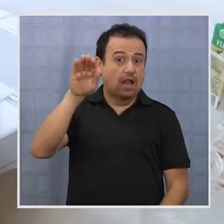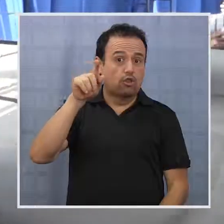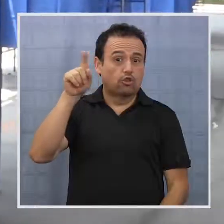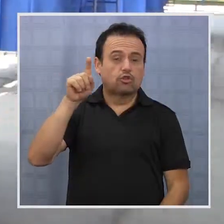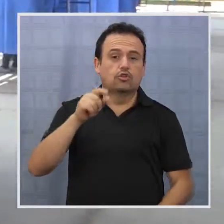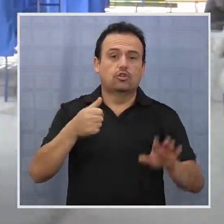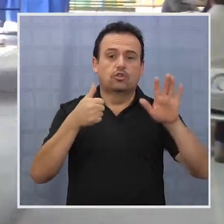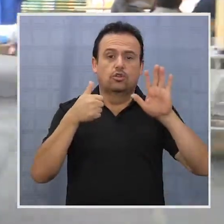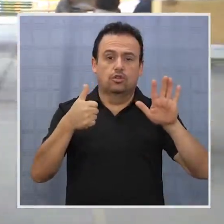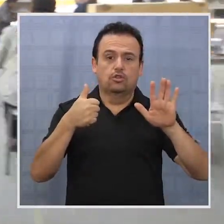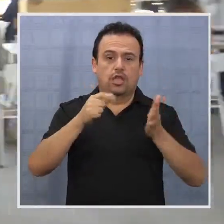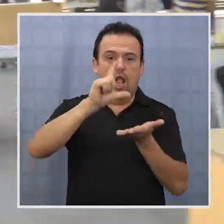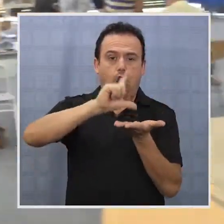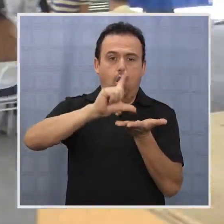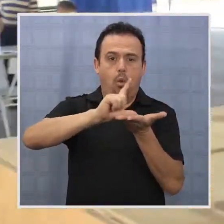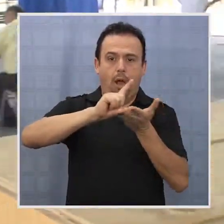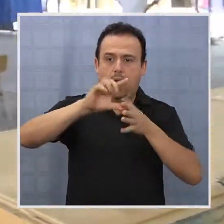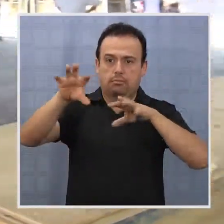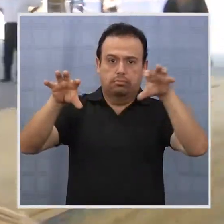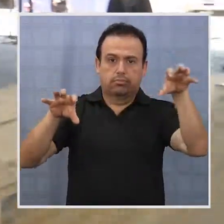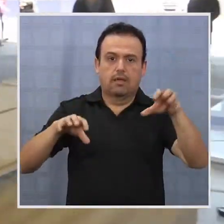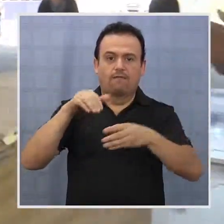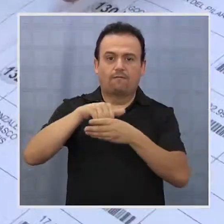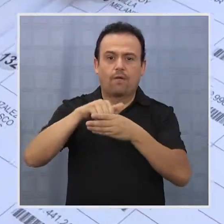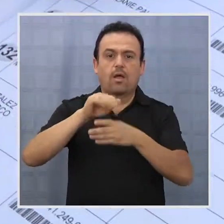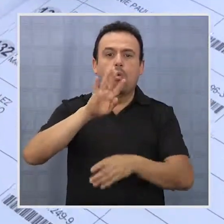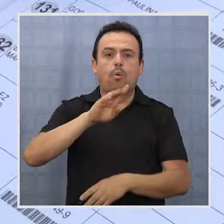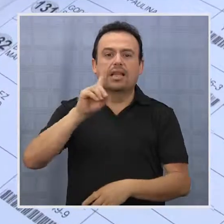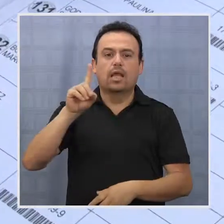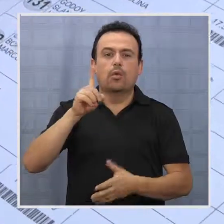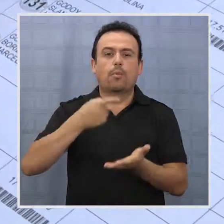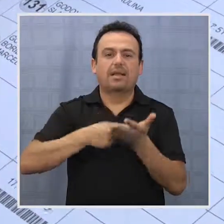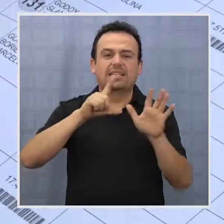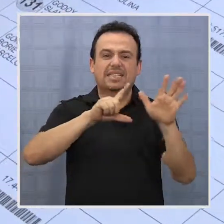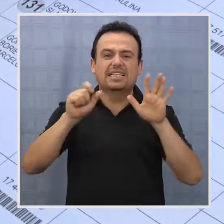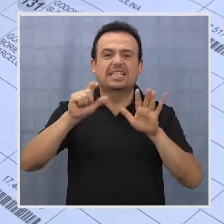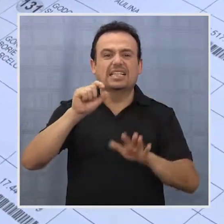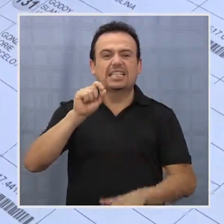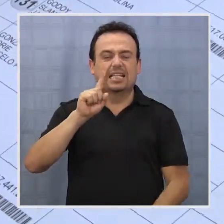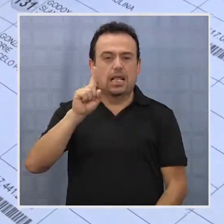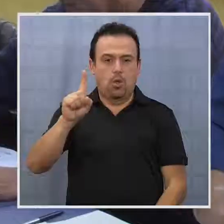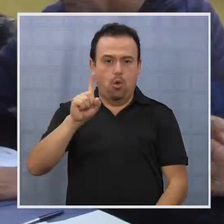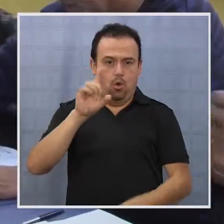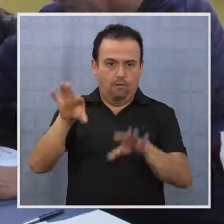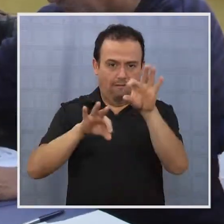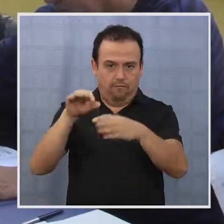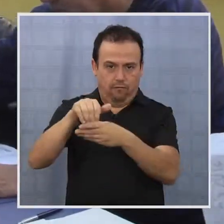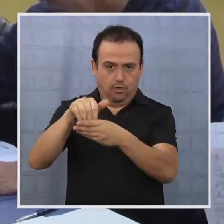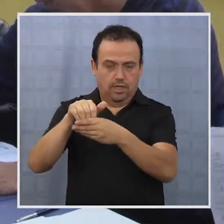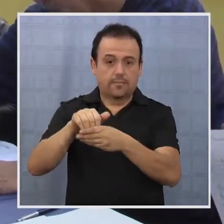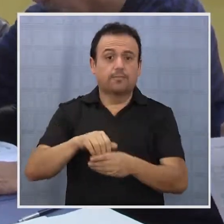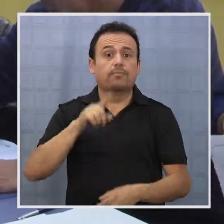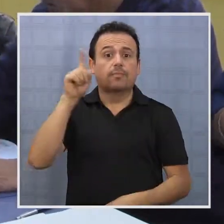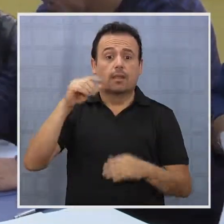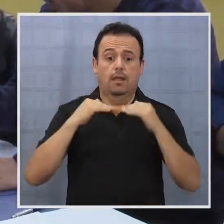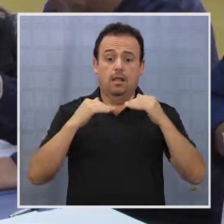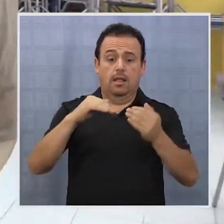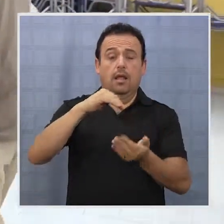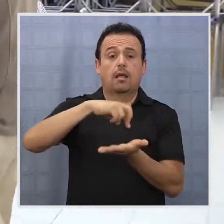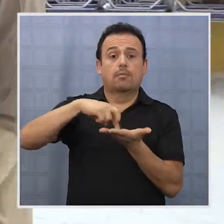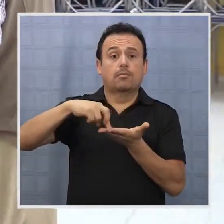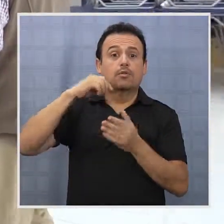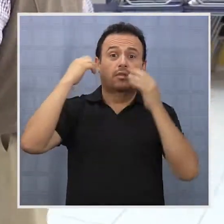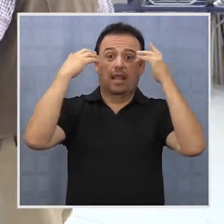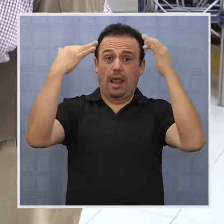auspicio serán 6 los locales de votación para 41.771 electores, mientras que en el Tamarugal